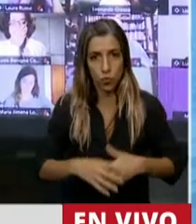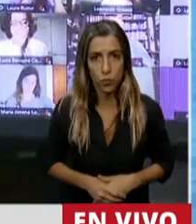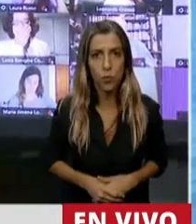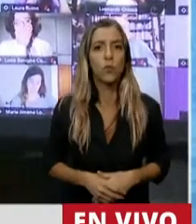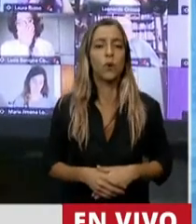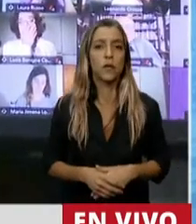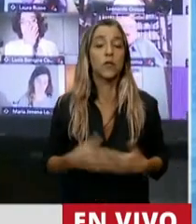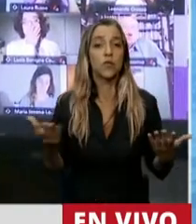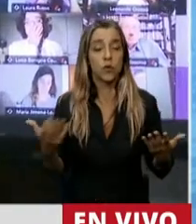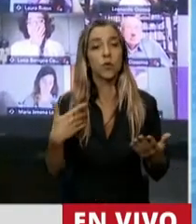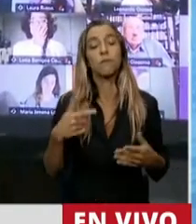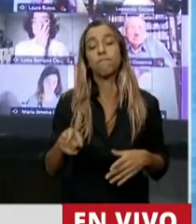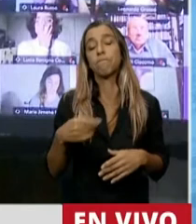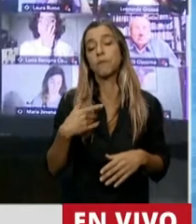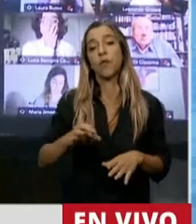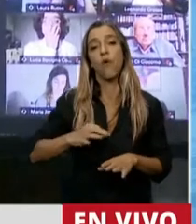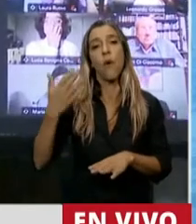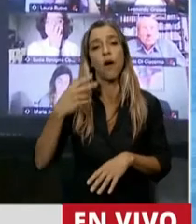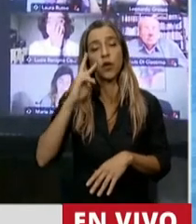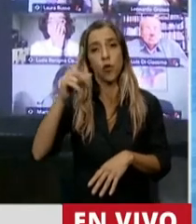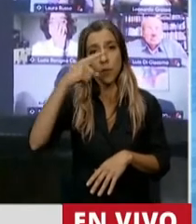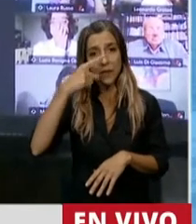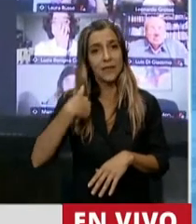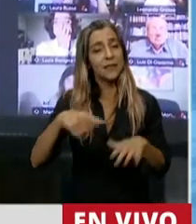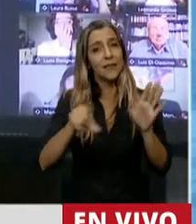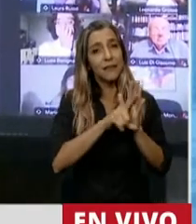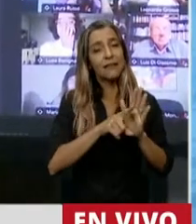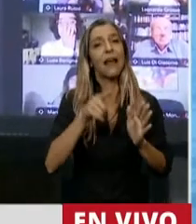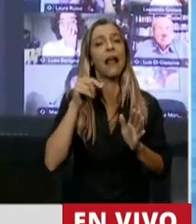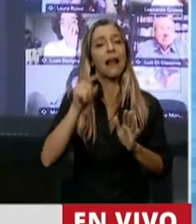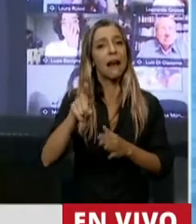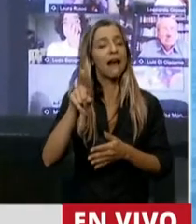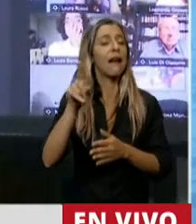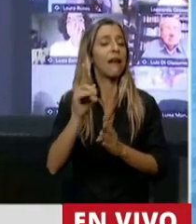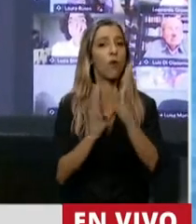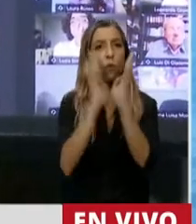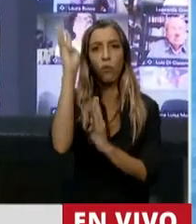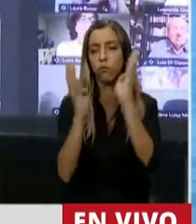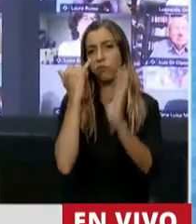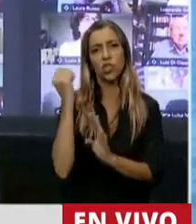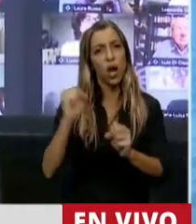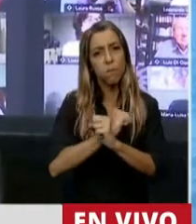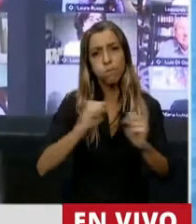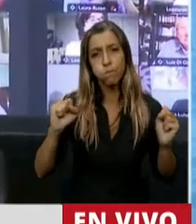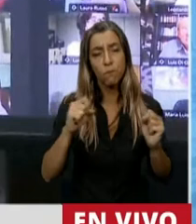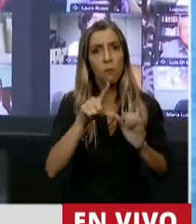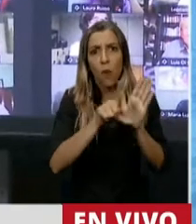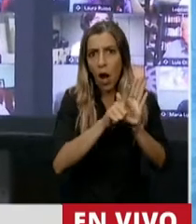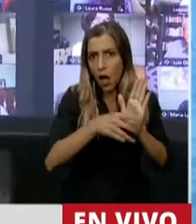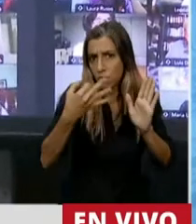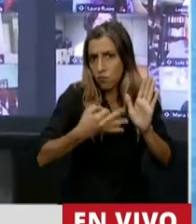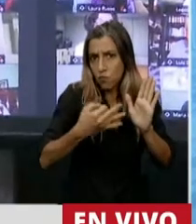espacio político, en el 2007, sancionó la ley de bosque, la denominada ley Bonasso, una muy buena ley,